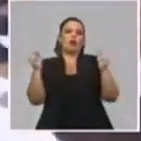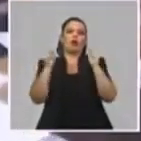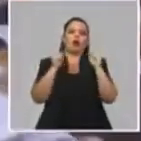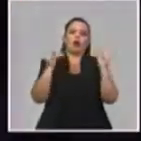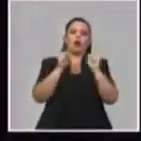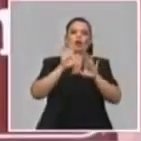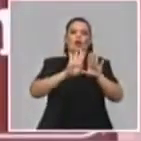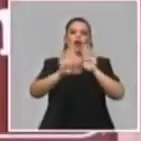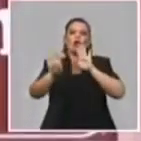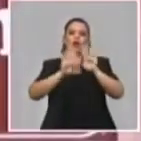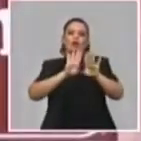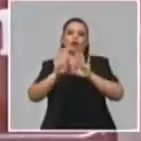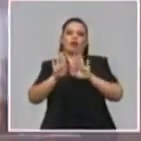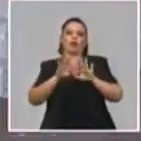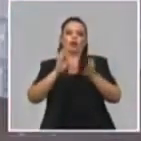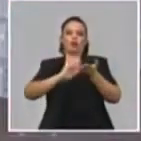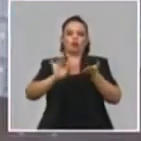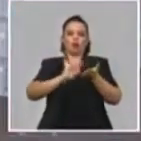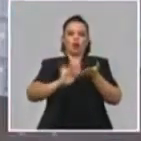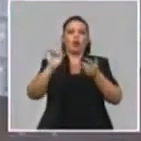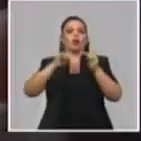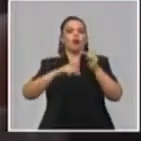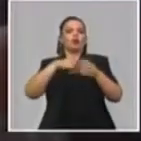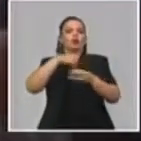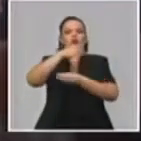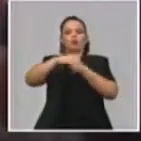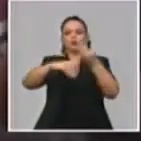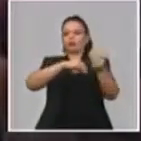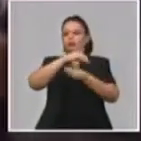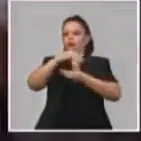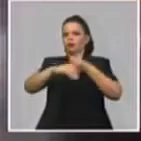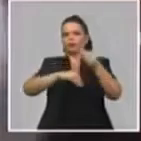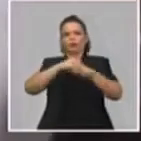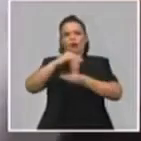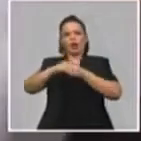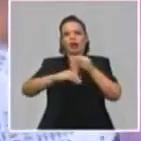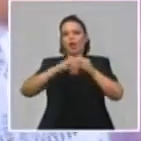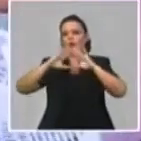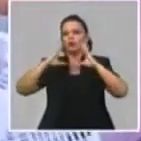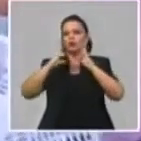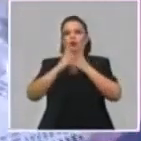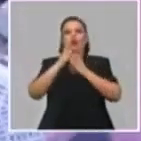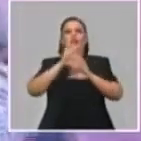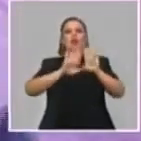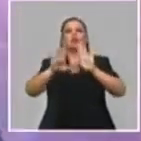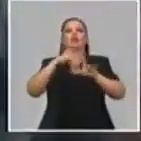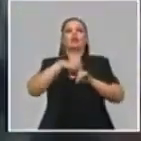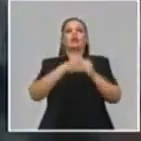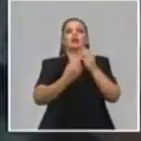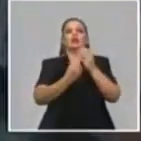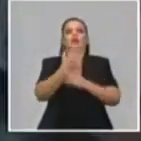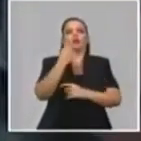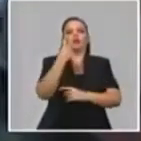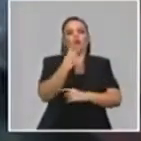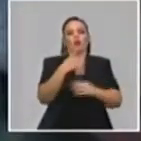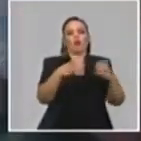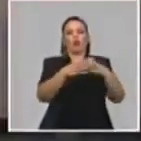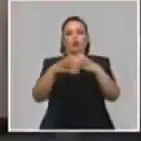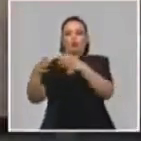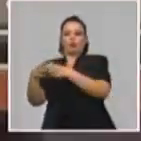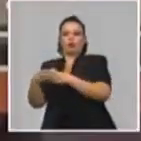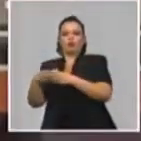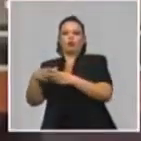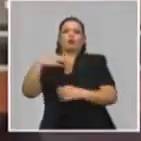virtual. Hoy ya realizamos un rediseño de todo el trabajo de la tienda. Tenemos creados dos grupos ampliando la capacidad de